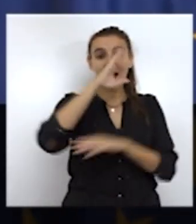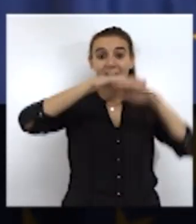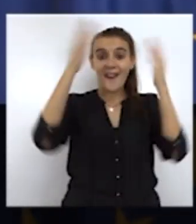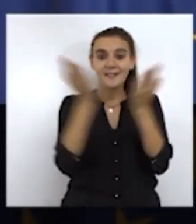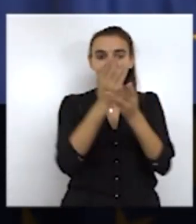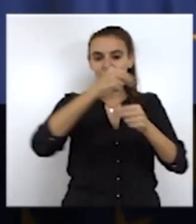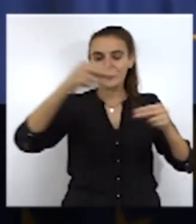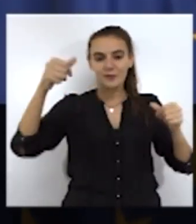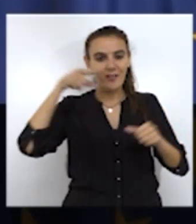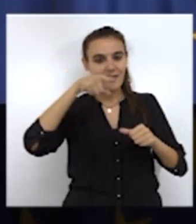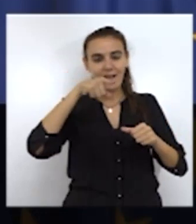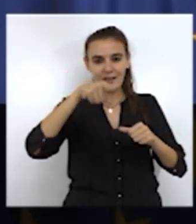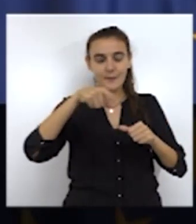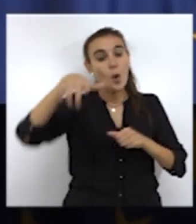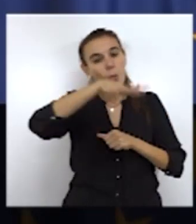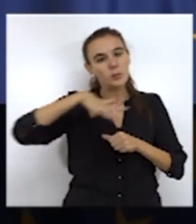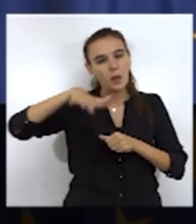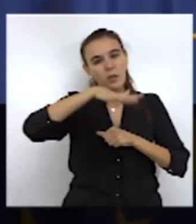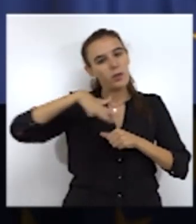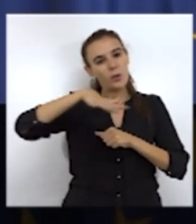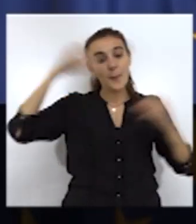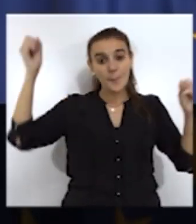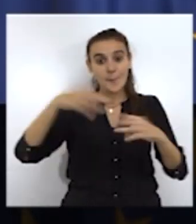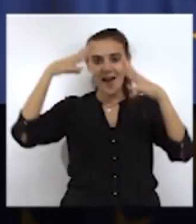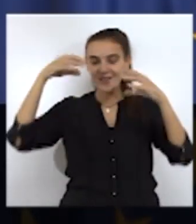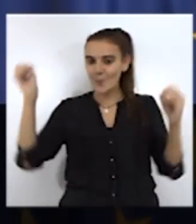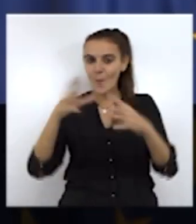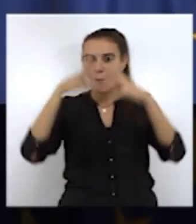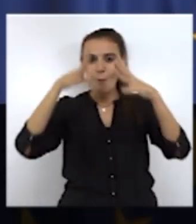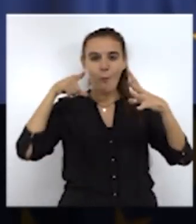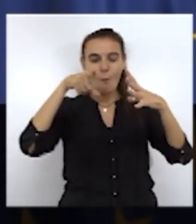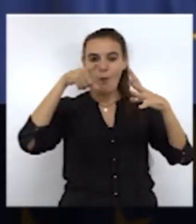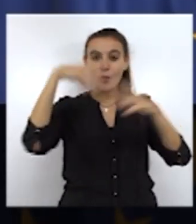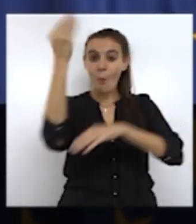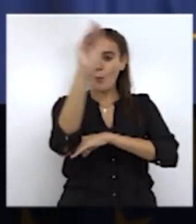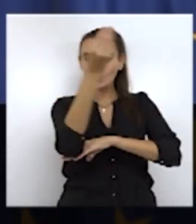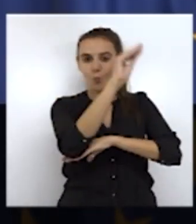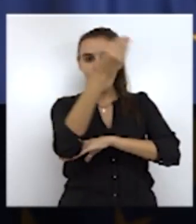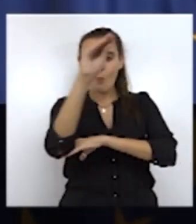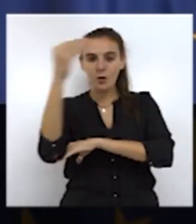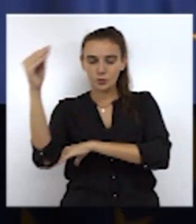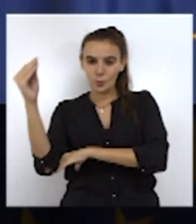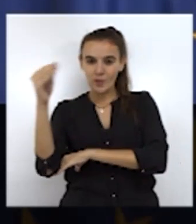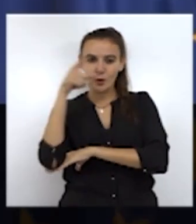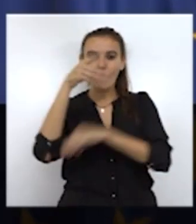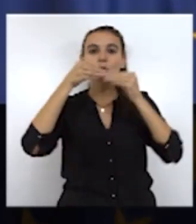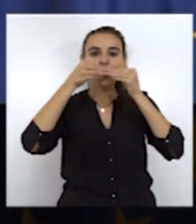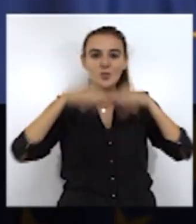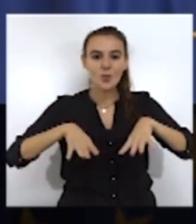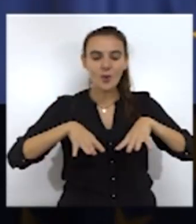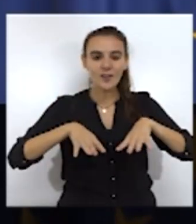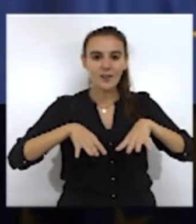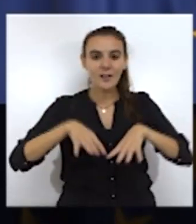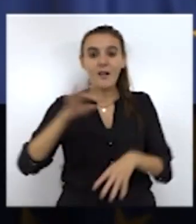Tierra. Un lugar mágico por sus monumentos, por su historia,